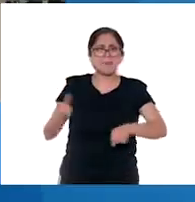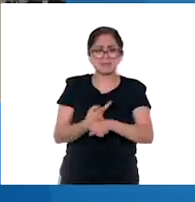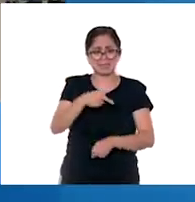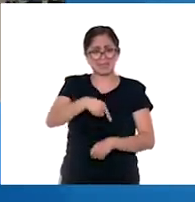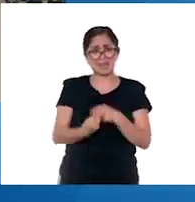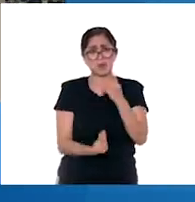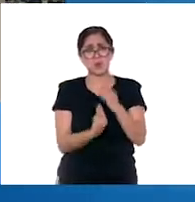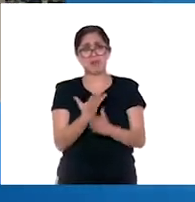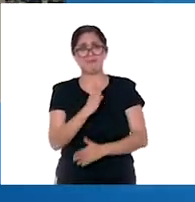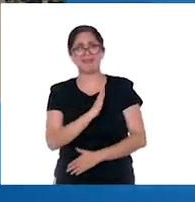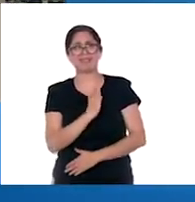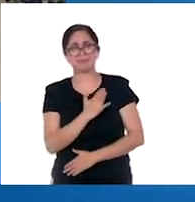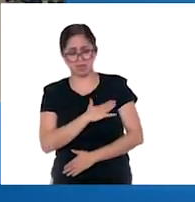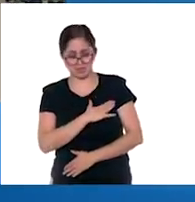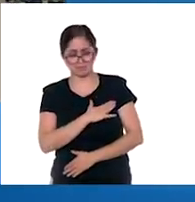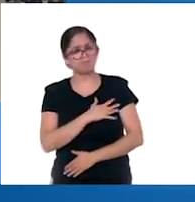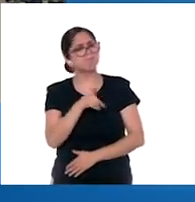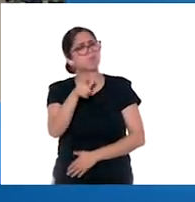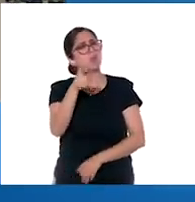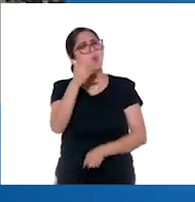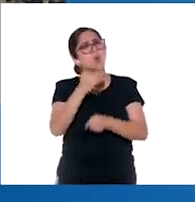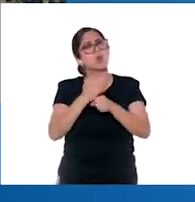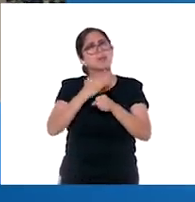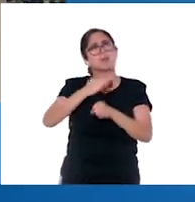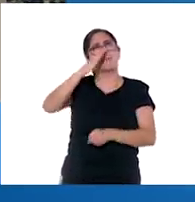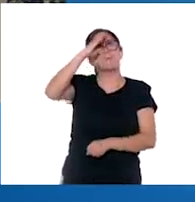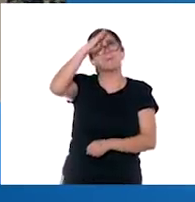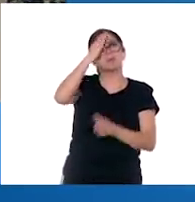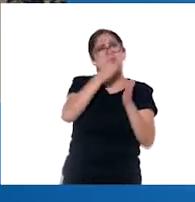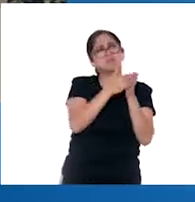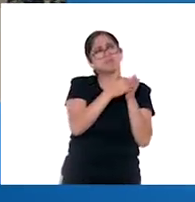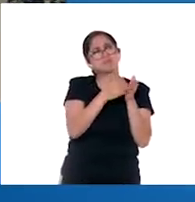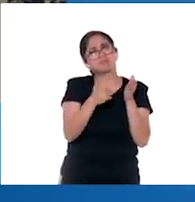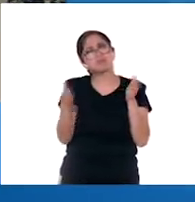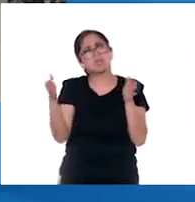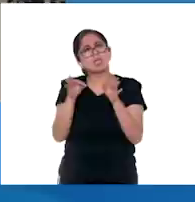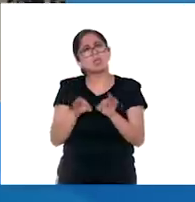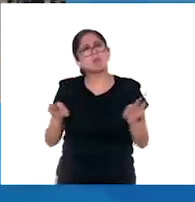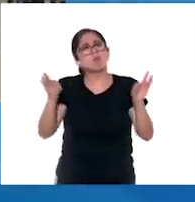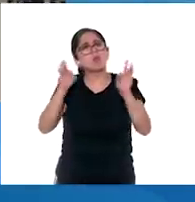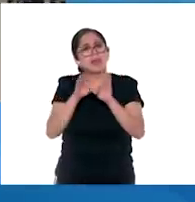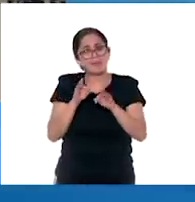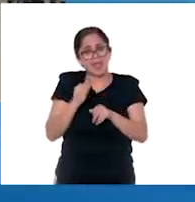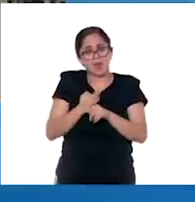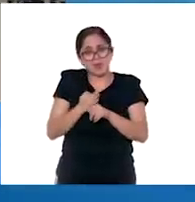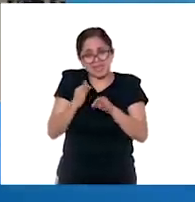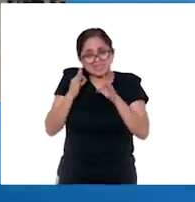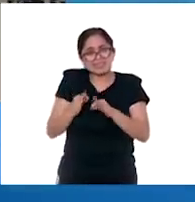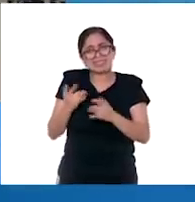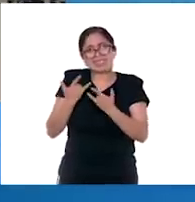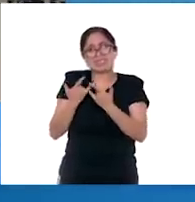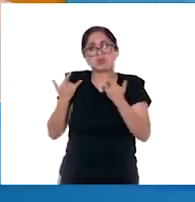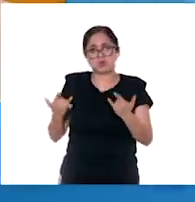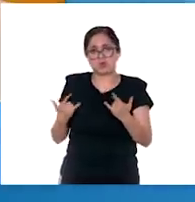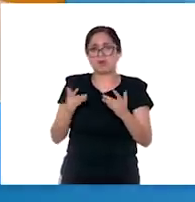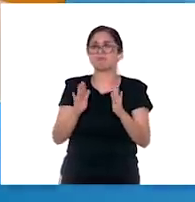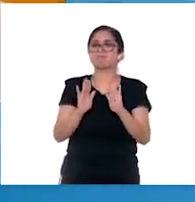invito a pensar sobre la importancia de este periodo dentro de nuestra historia. Y, por supuesto, yo los espero muy pronto aquí,